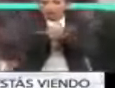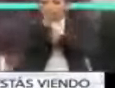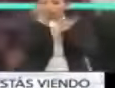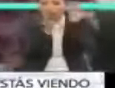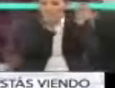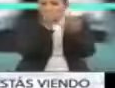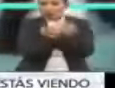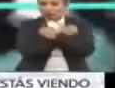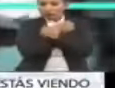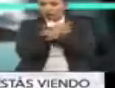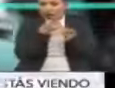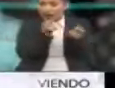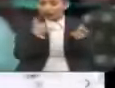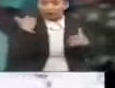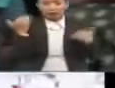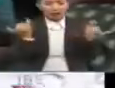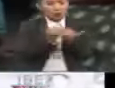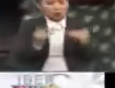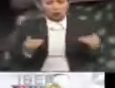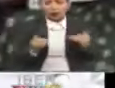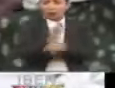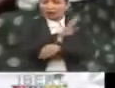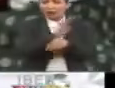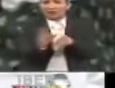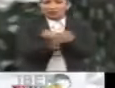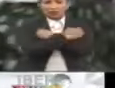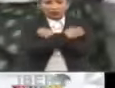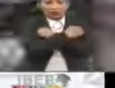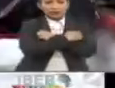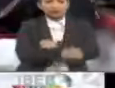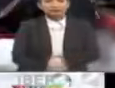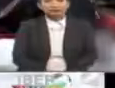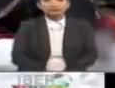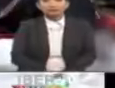educación de calidad y disfrutar por igual de las ventajas de la educación.